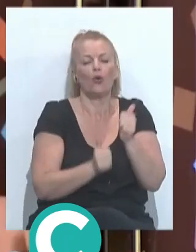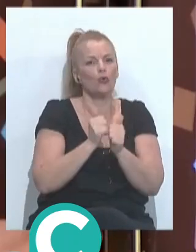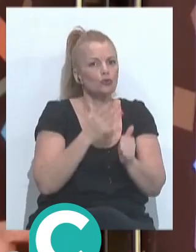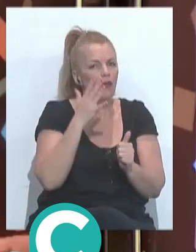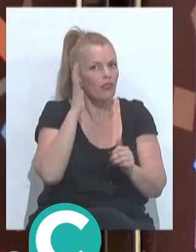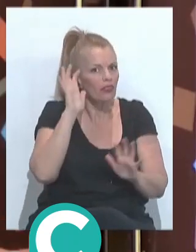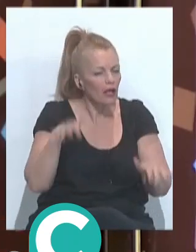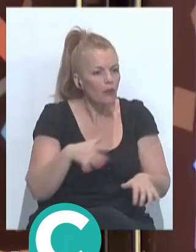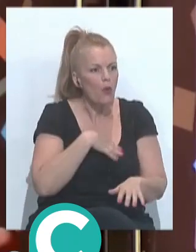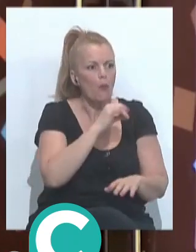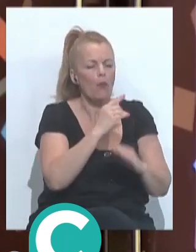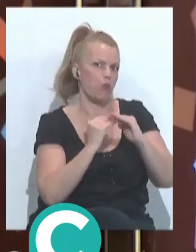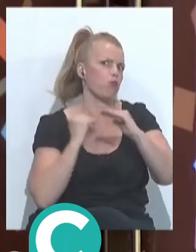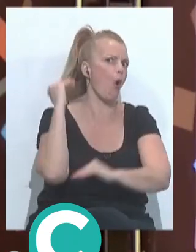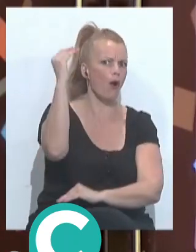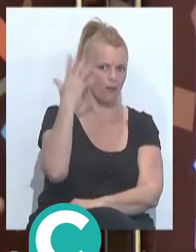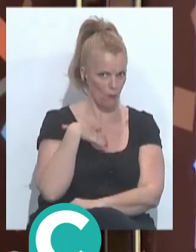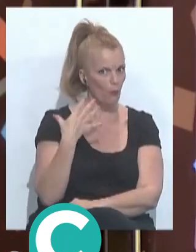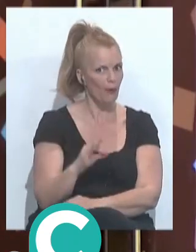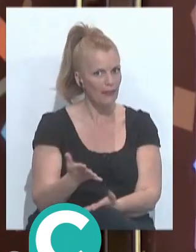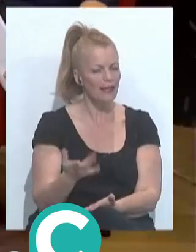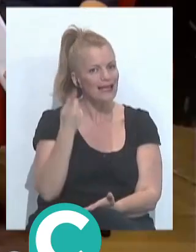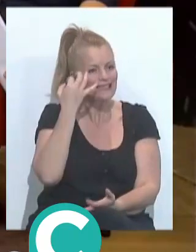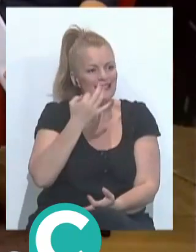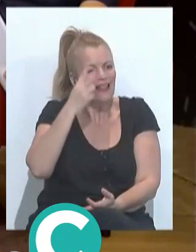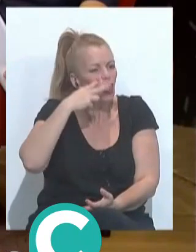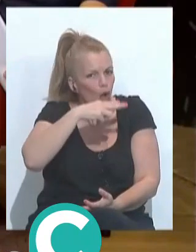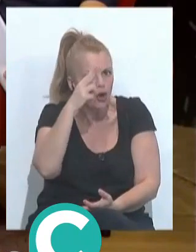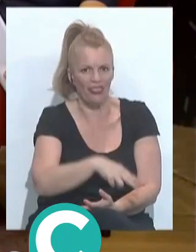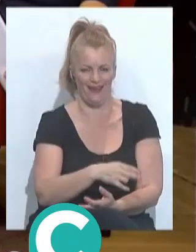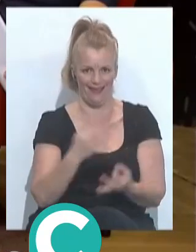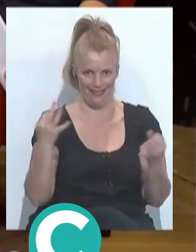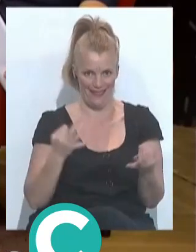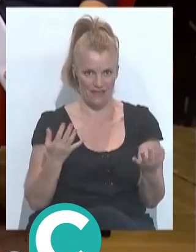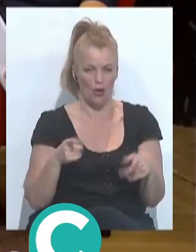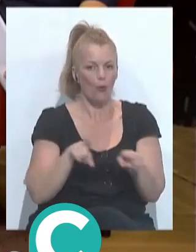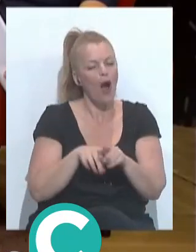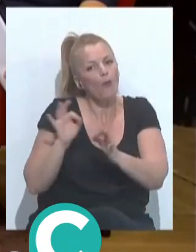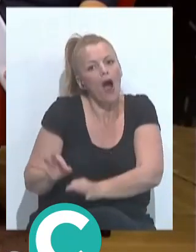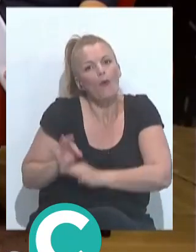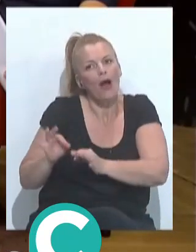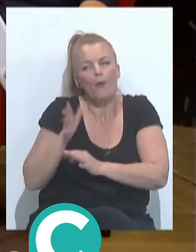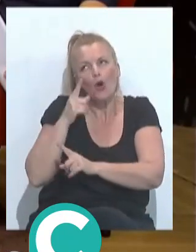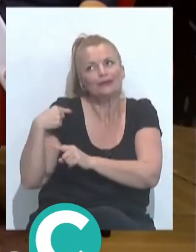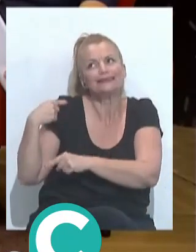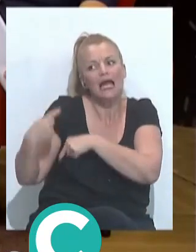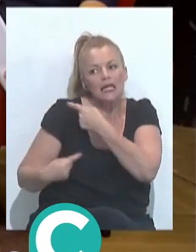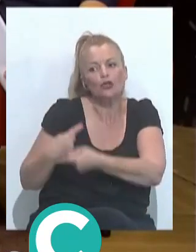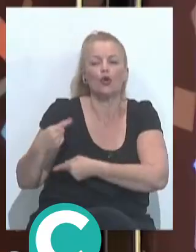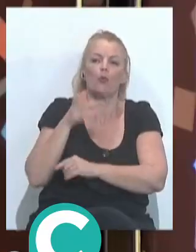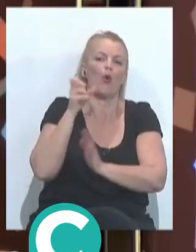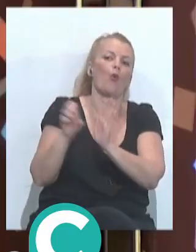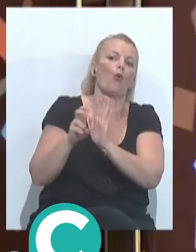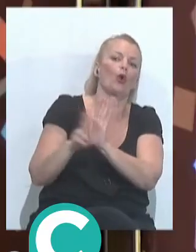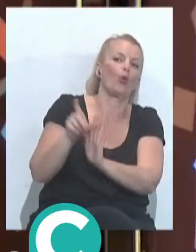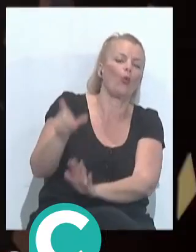Cádiz, puede llegar y pegar absolutamente y eso hay que saber reconocerlo y no dejarnos llevar por la trayectoria, el currículum,